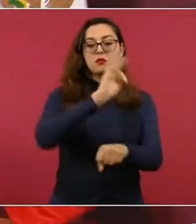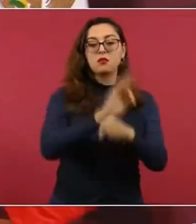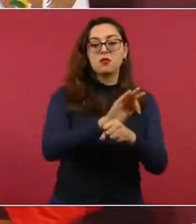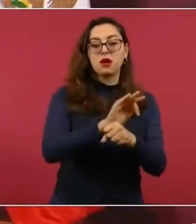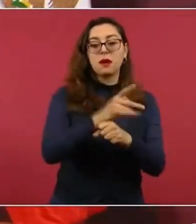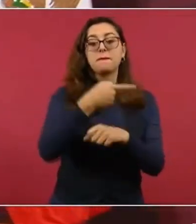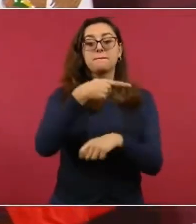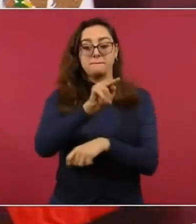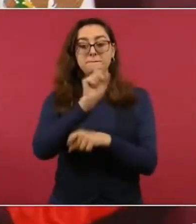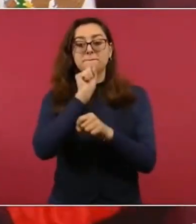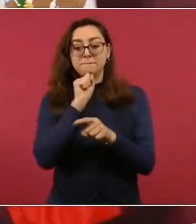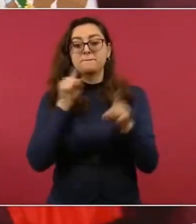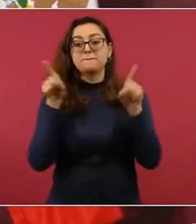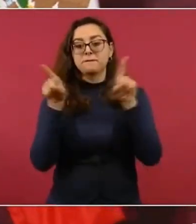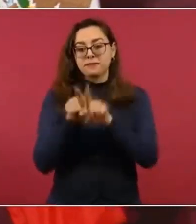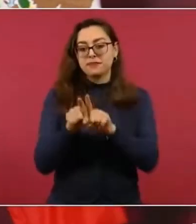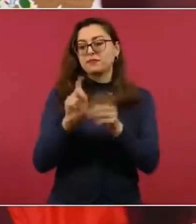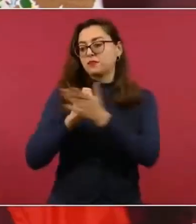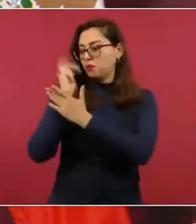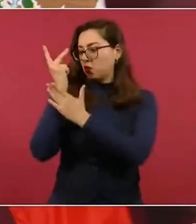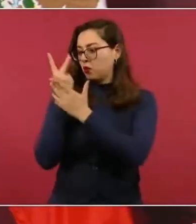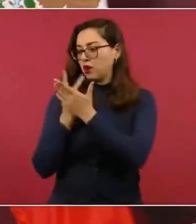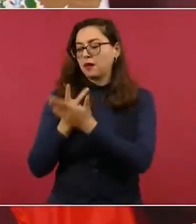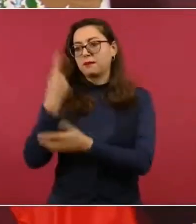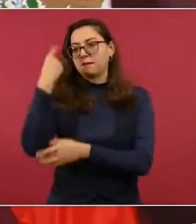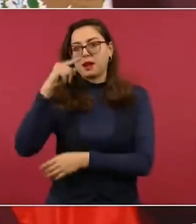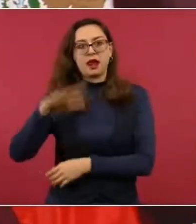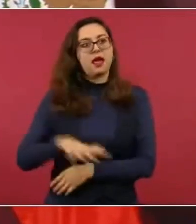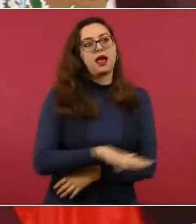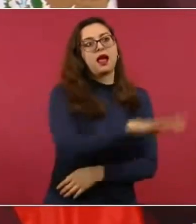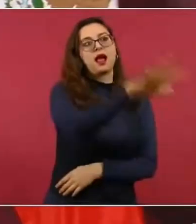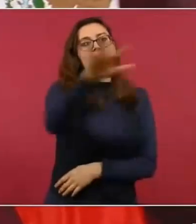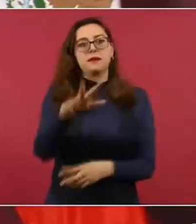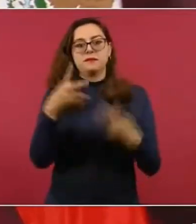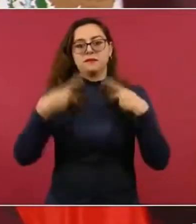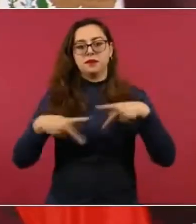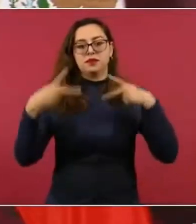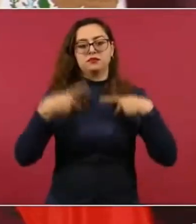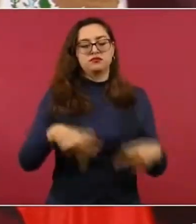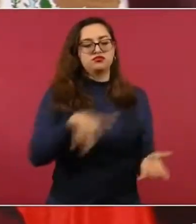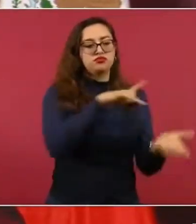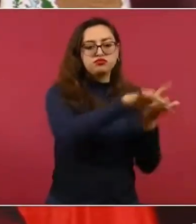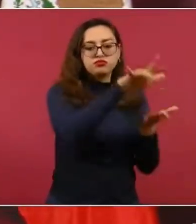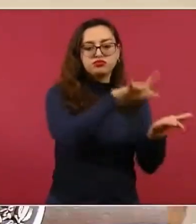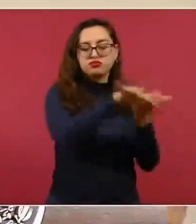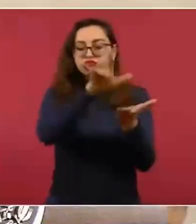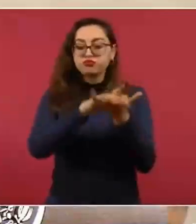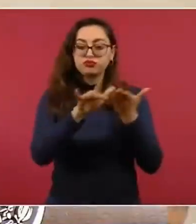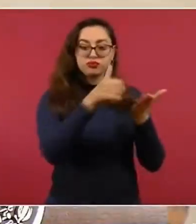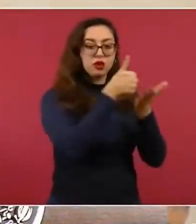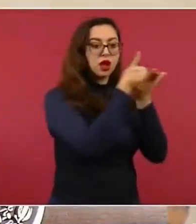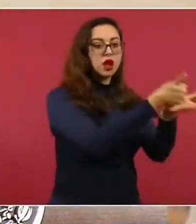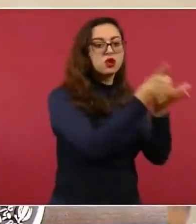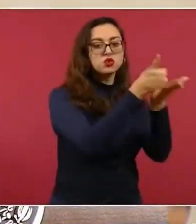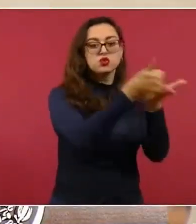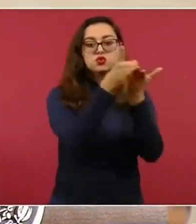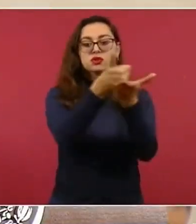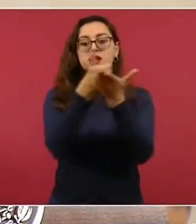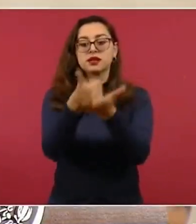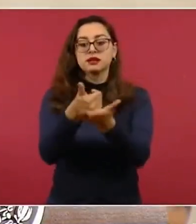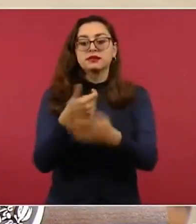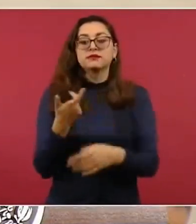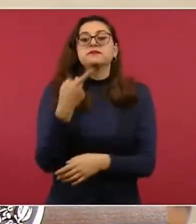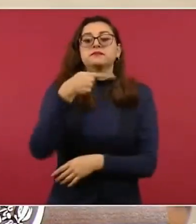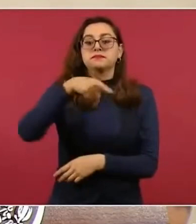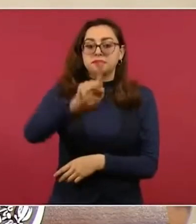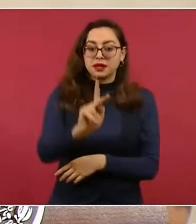también con los programas de bienestar, ayudando a la gente, pero no